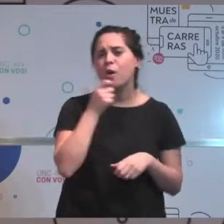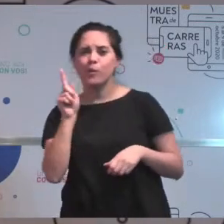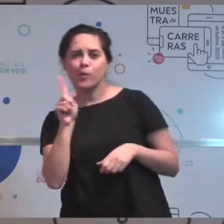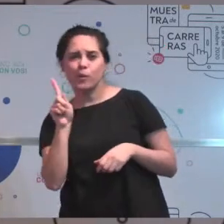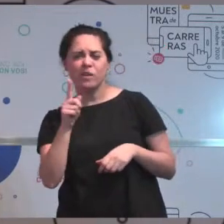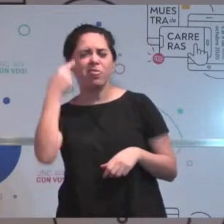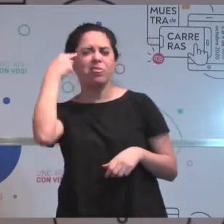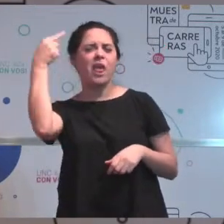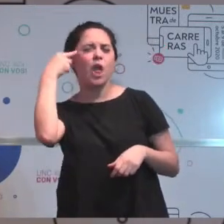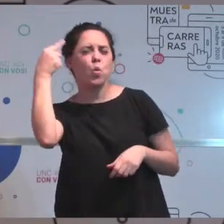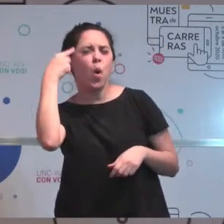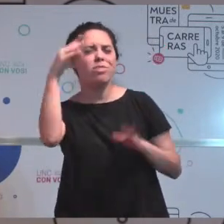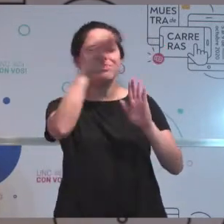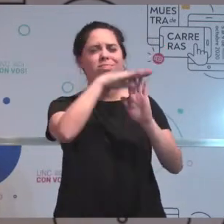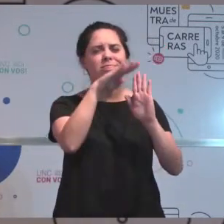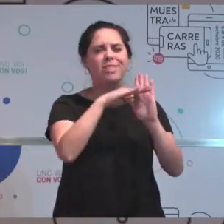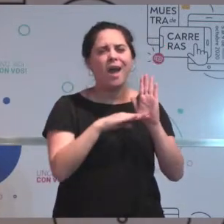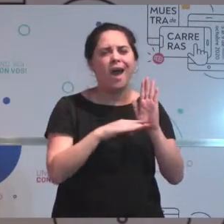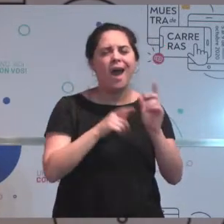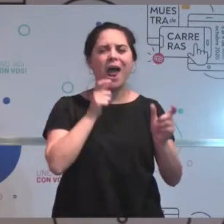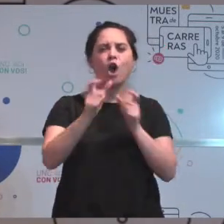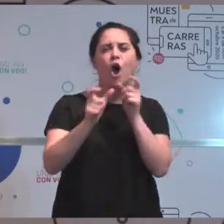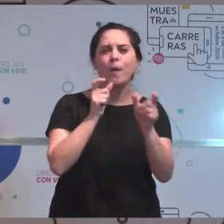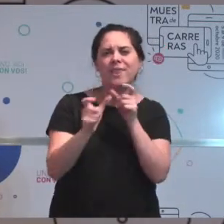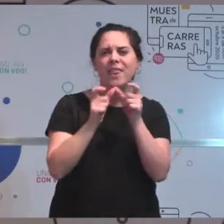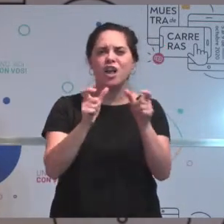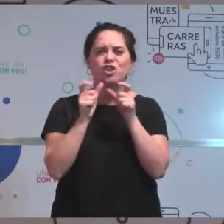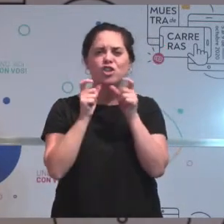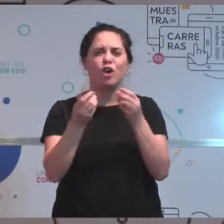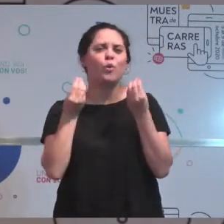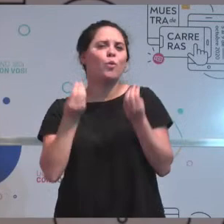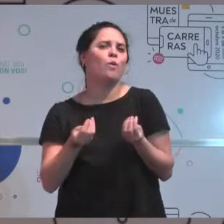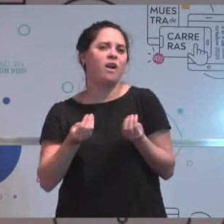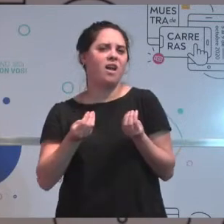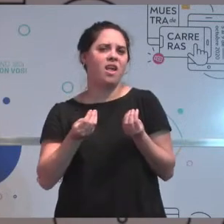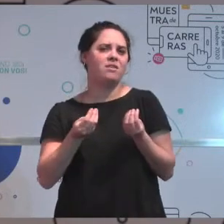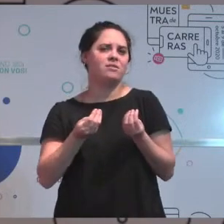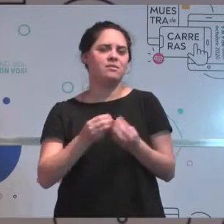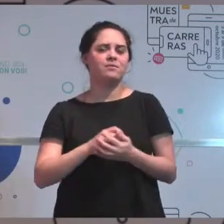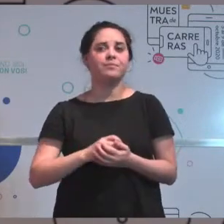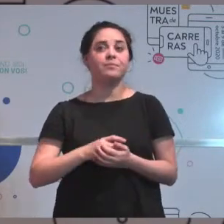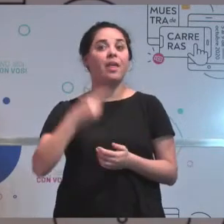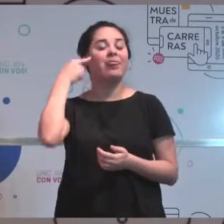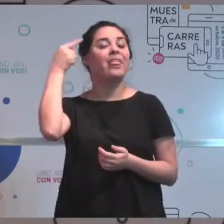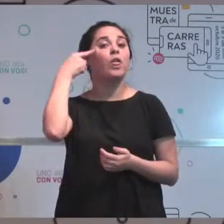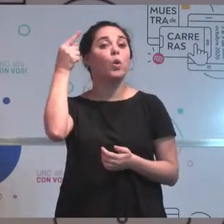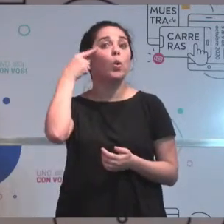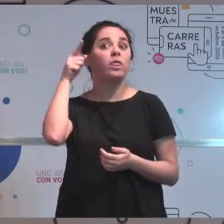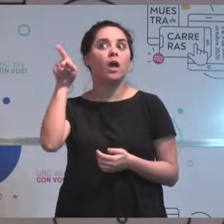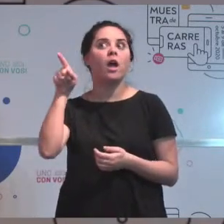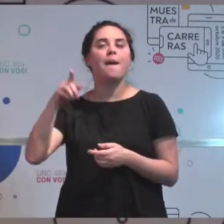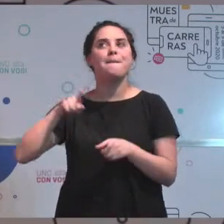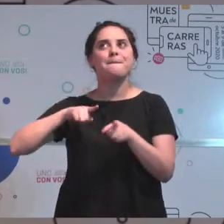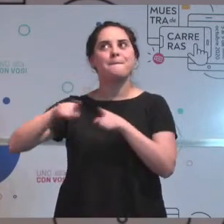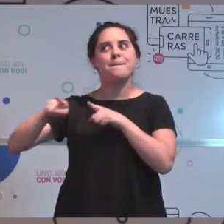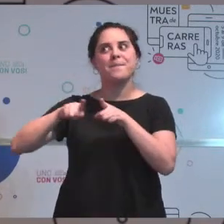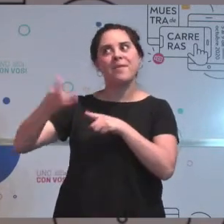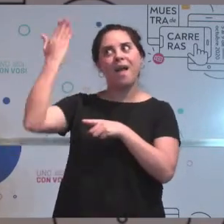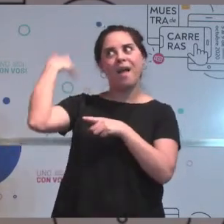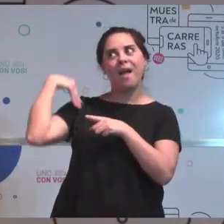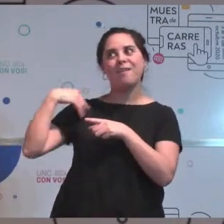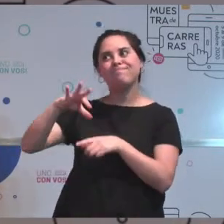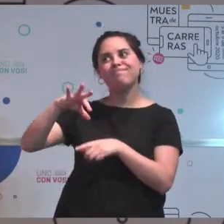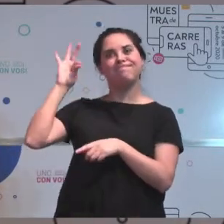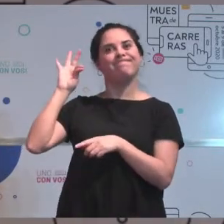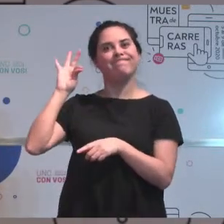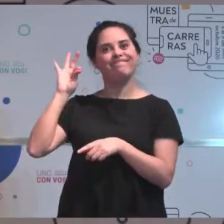recomendación por ahí le podrían acercar, teniendo en cuenta cómo fue su momento de elegir